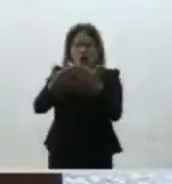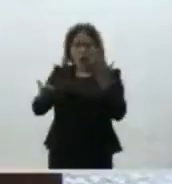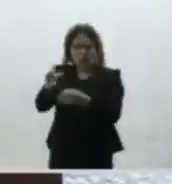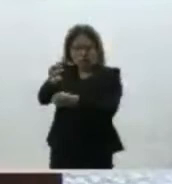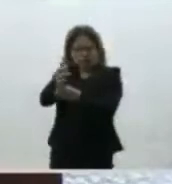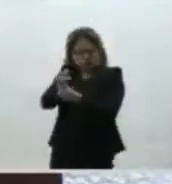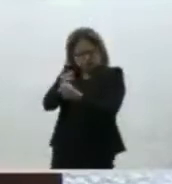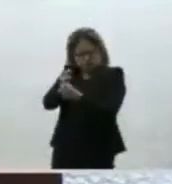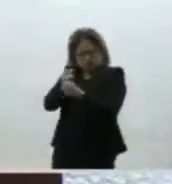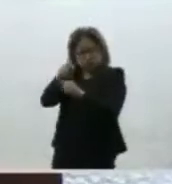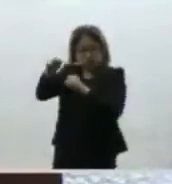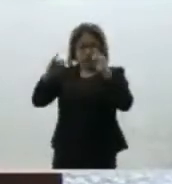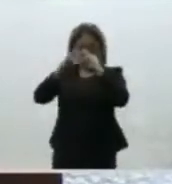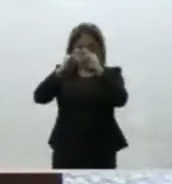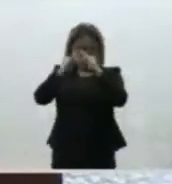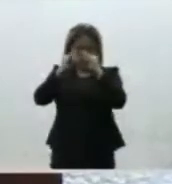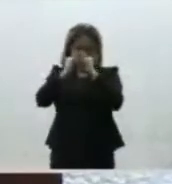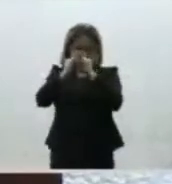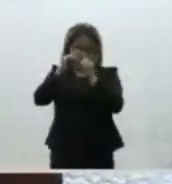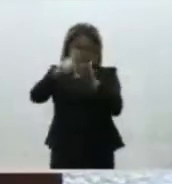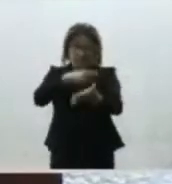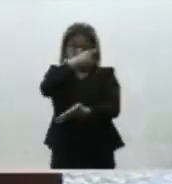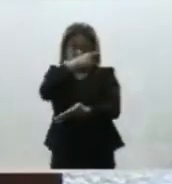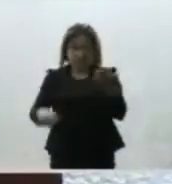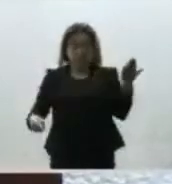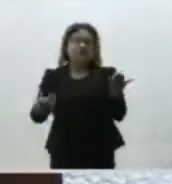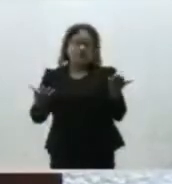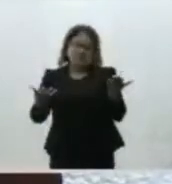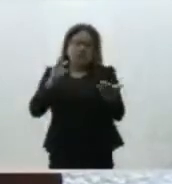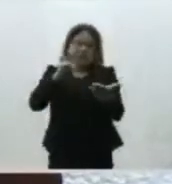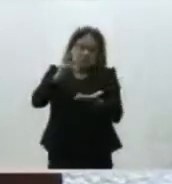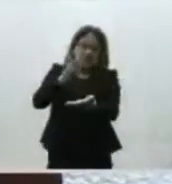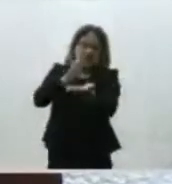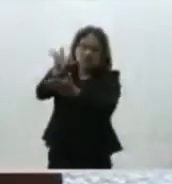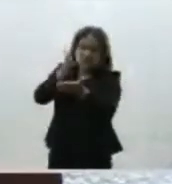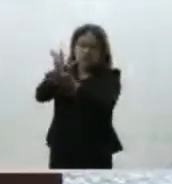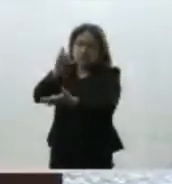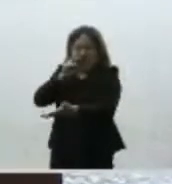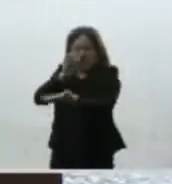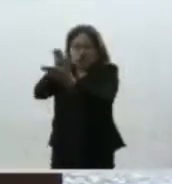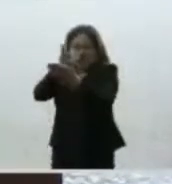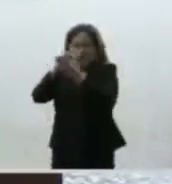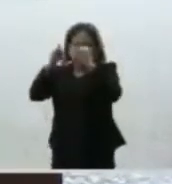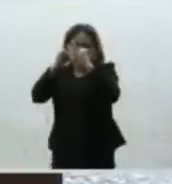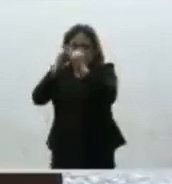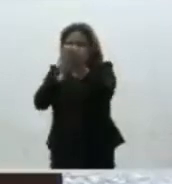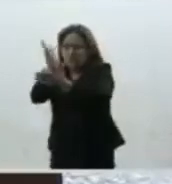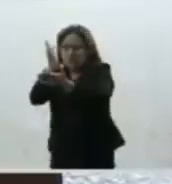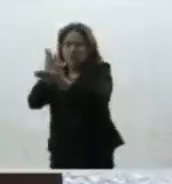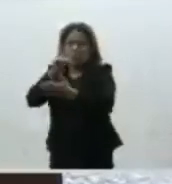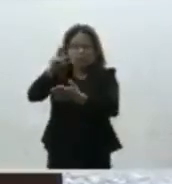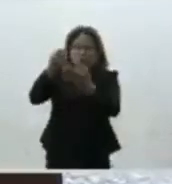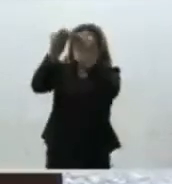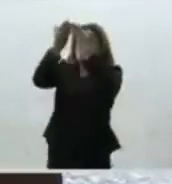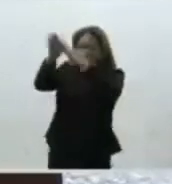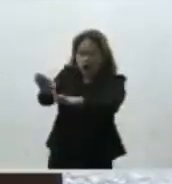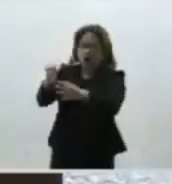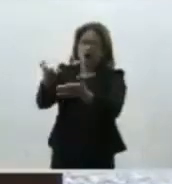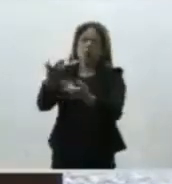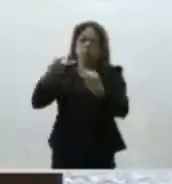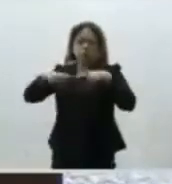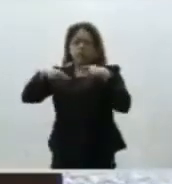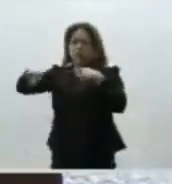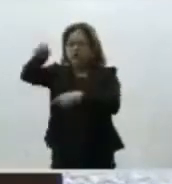que realiza el Instituto Nacional Electoral se acuden a las instituciones bancarias involucradas